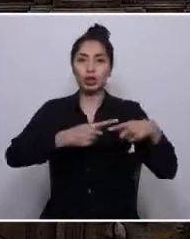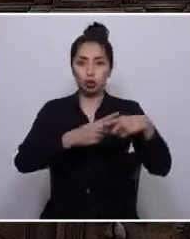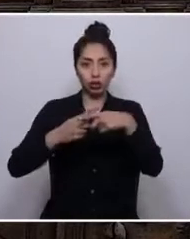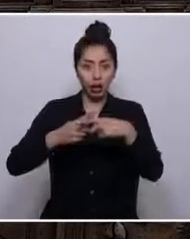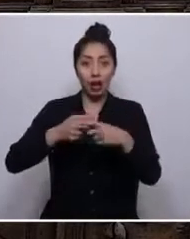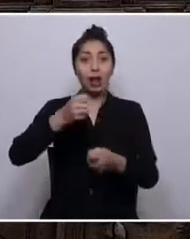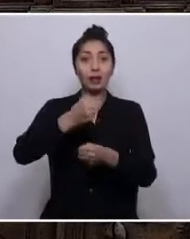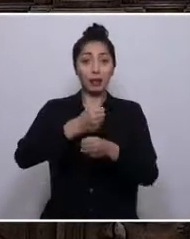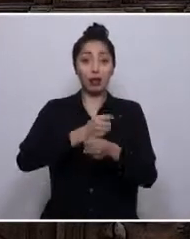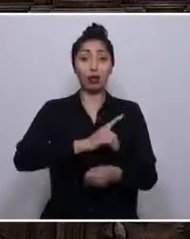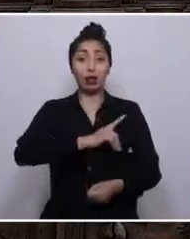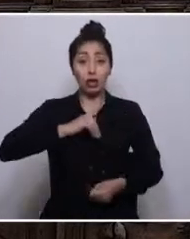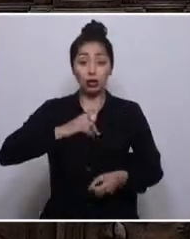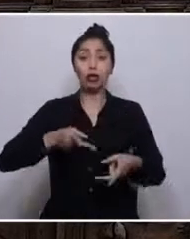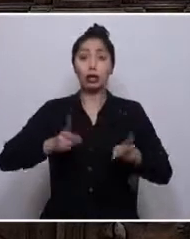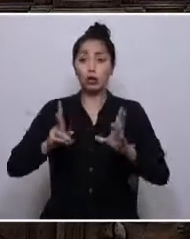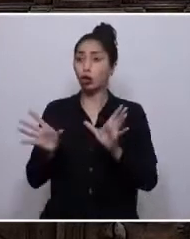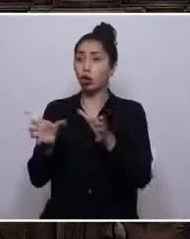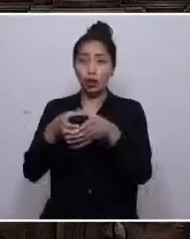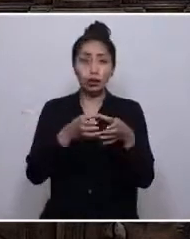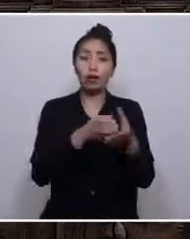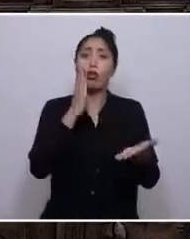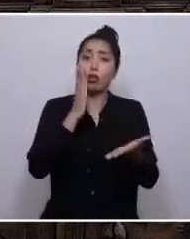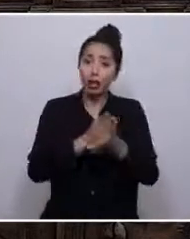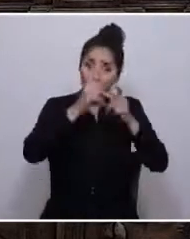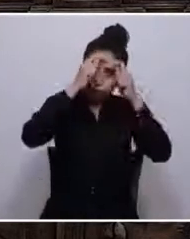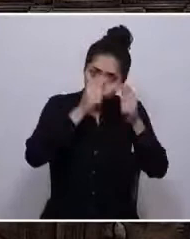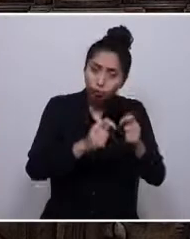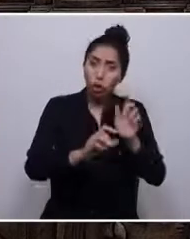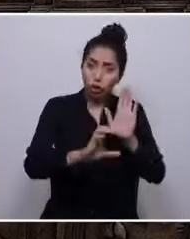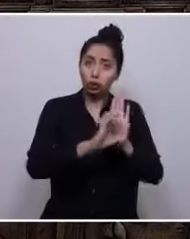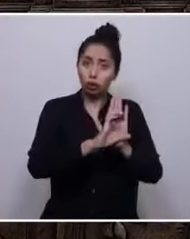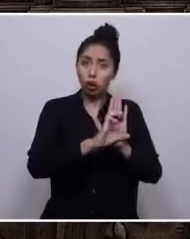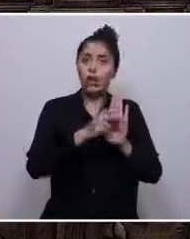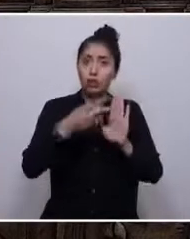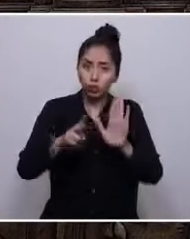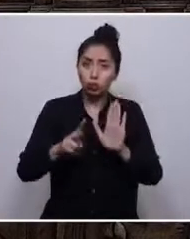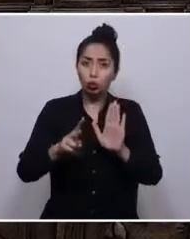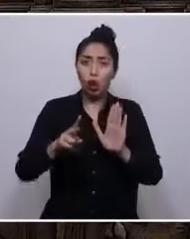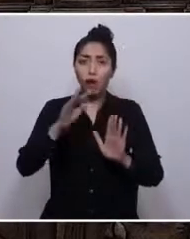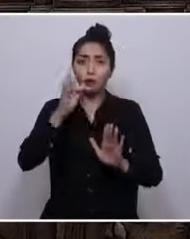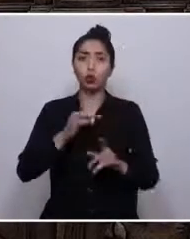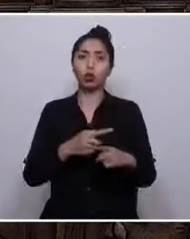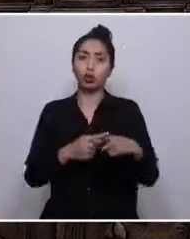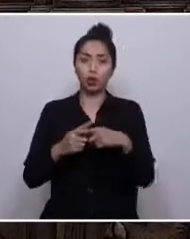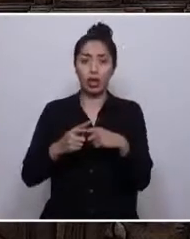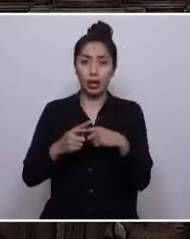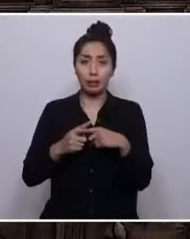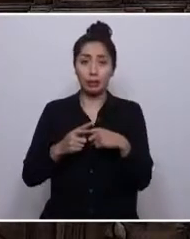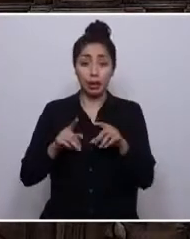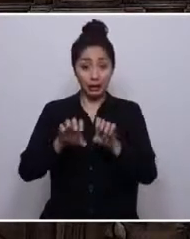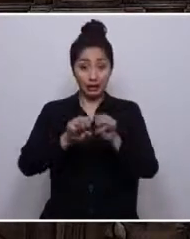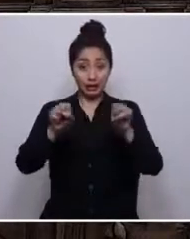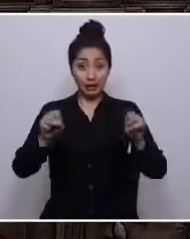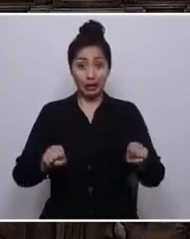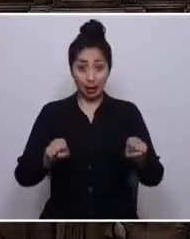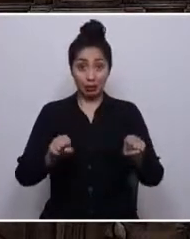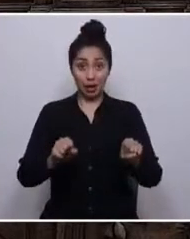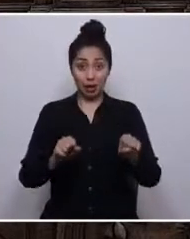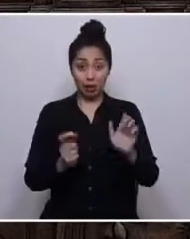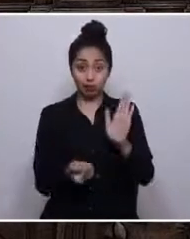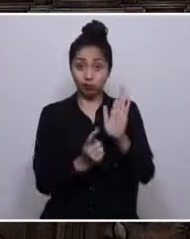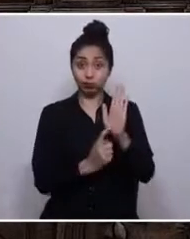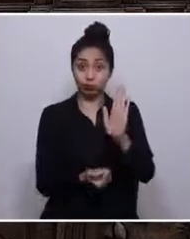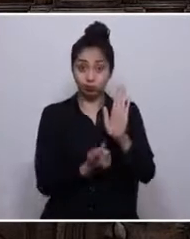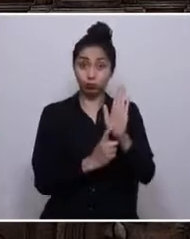colectivos sean reconocidos constitucionalmente desde su función social. El sistema tributario, por su parte, debe asegurar su